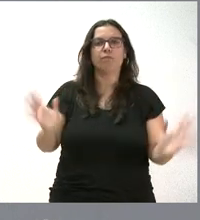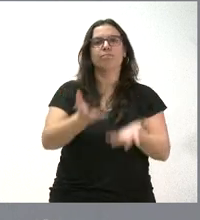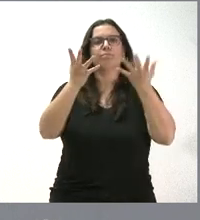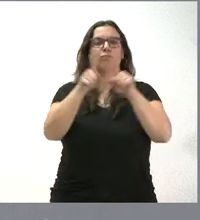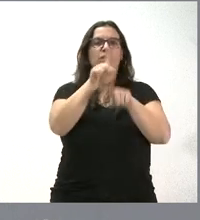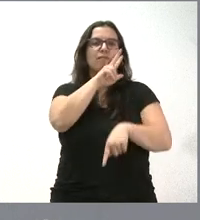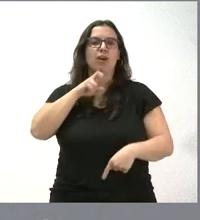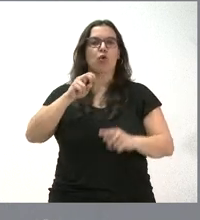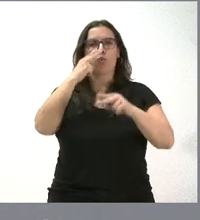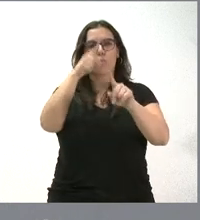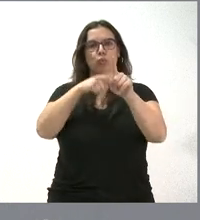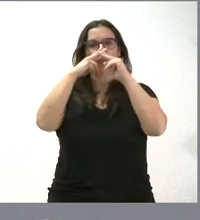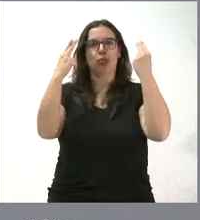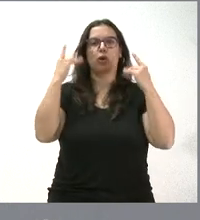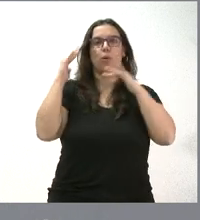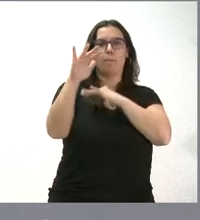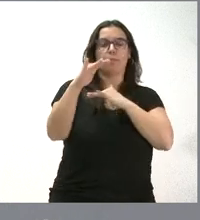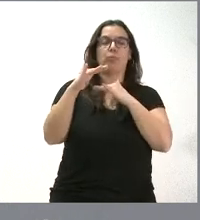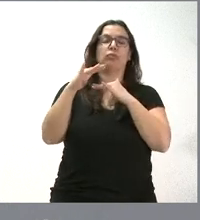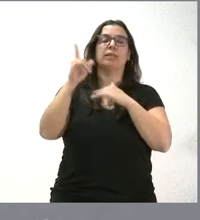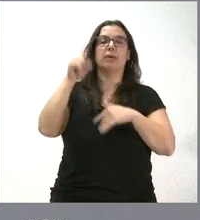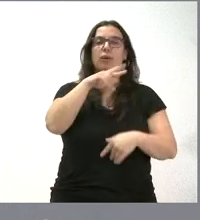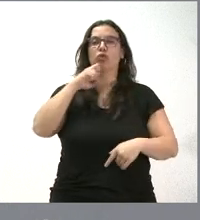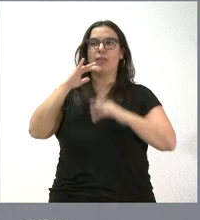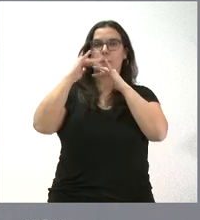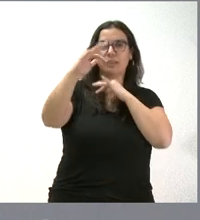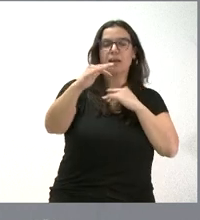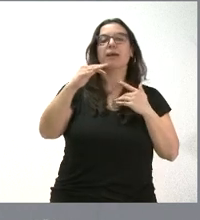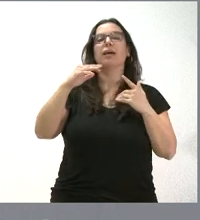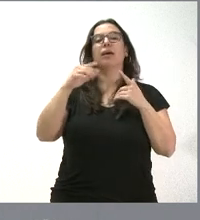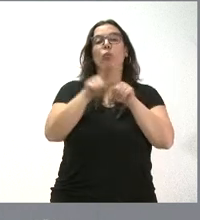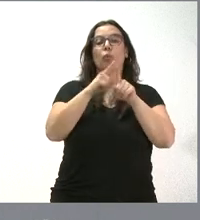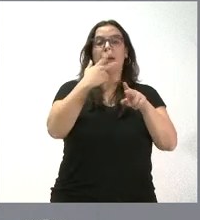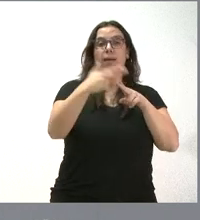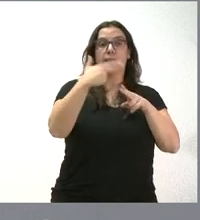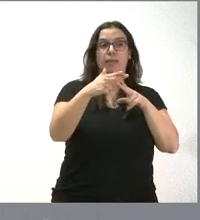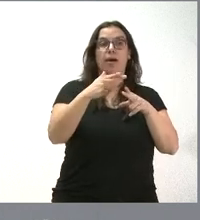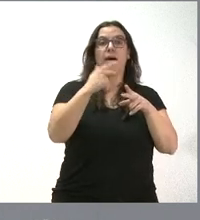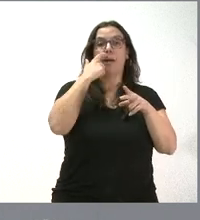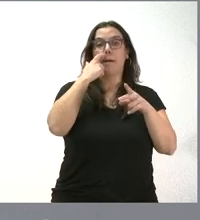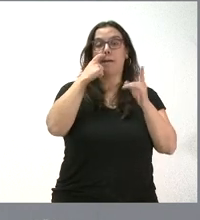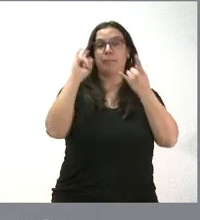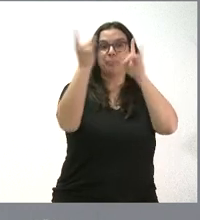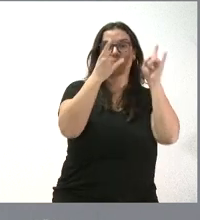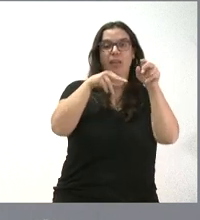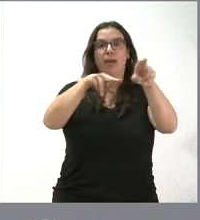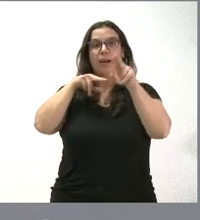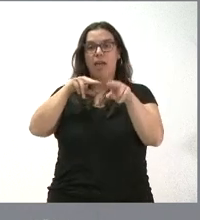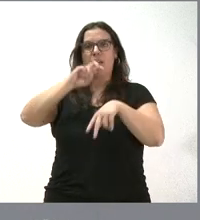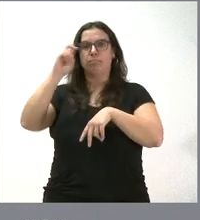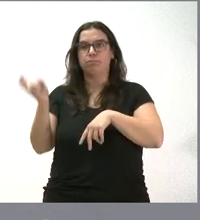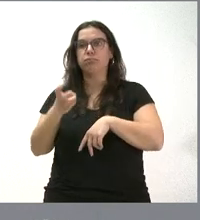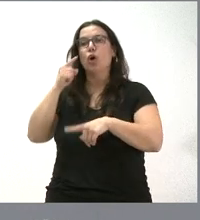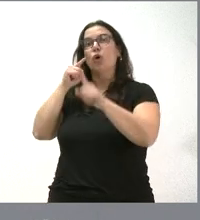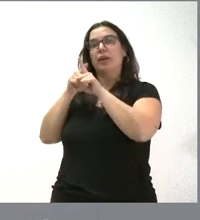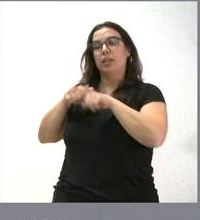público de los montes, acciones para la conservación del paisaje, hacer compatibles las actividades forestales y cinegéticas con los objetivos de